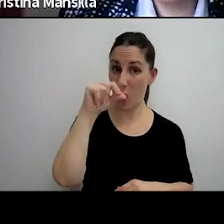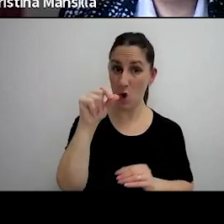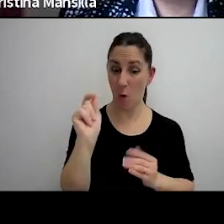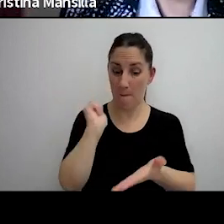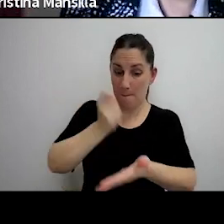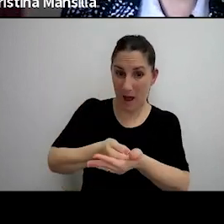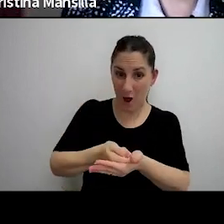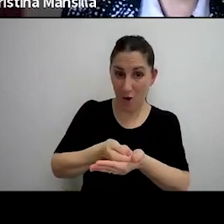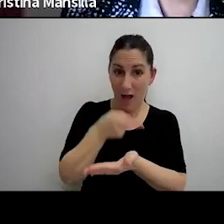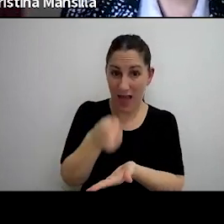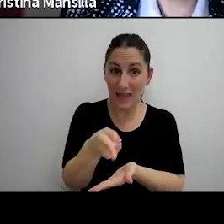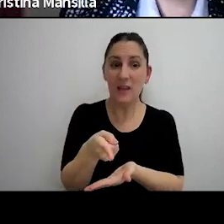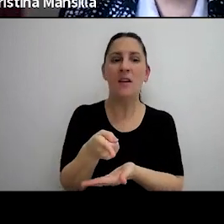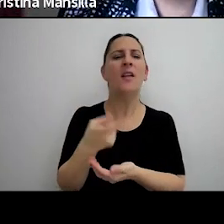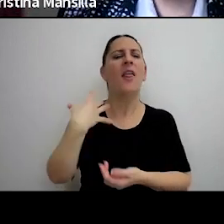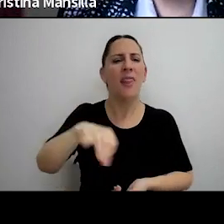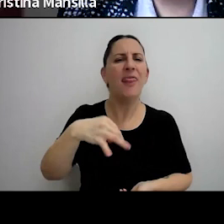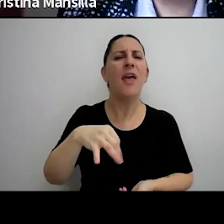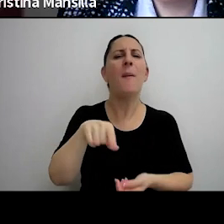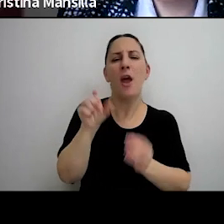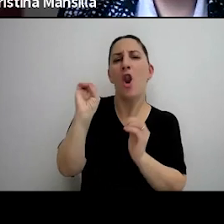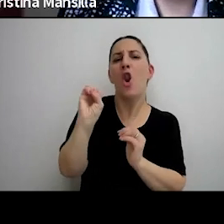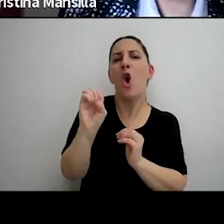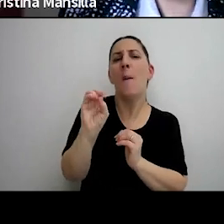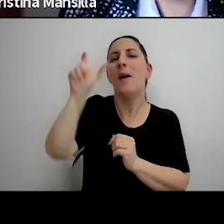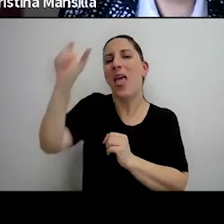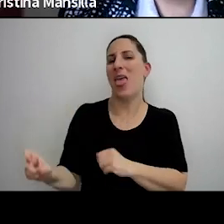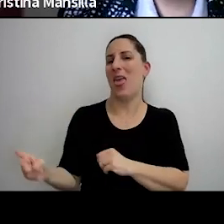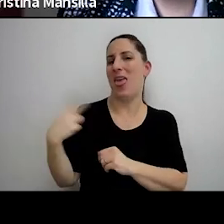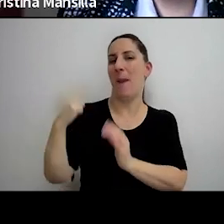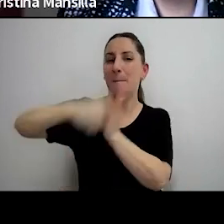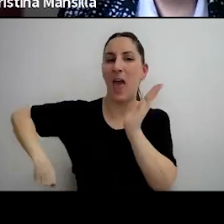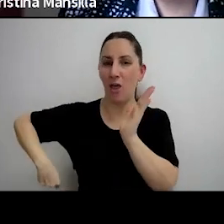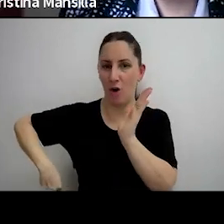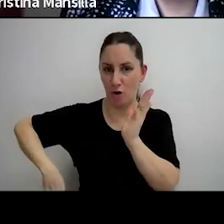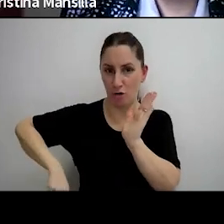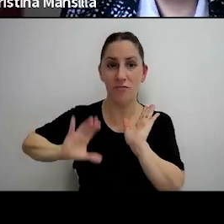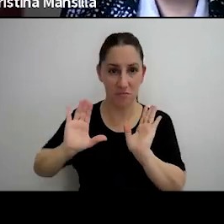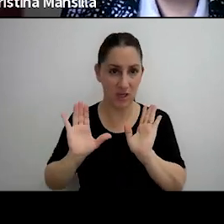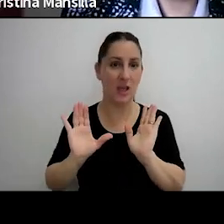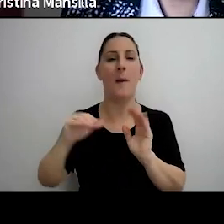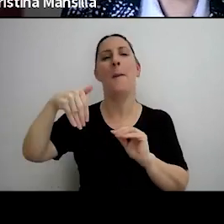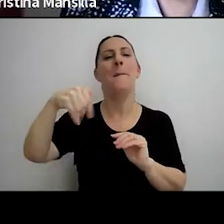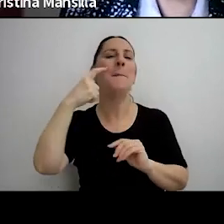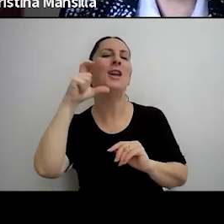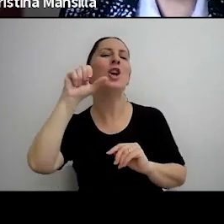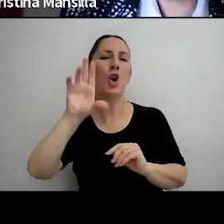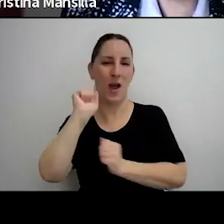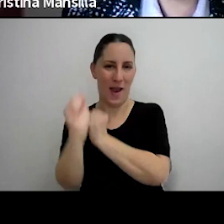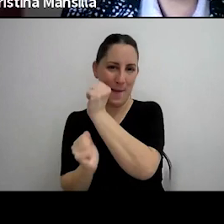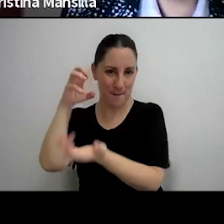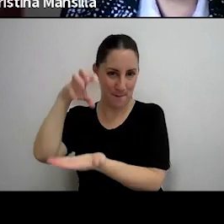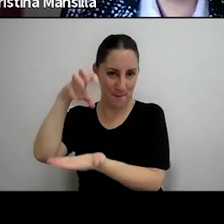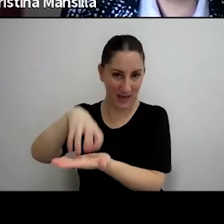pago a cuenta, debe encontrarse a nombre del empleador, más allá de estar caracterizado como microempresa. Con lo cual el